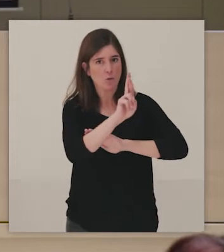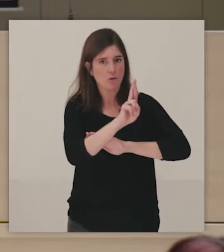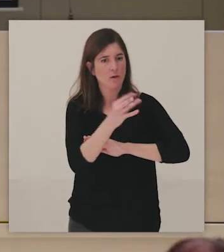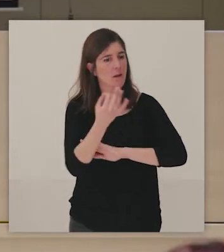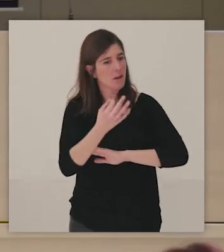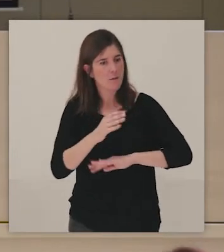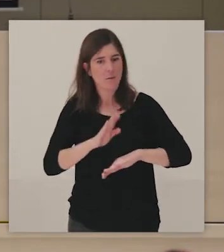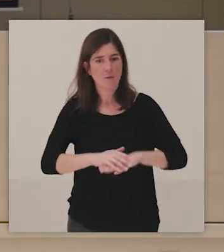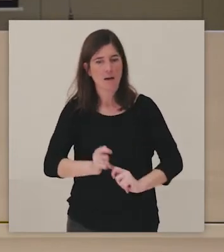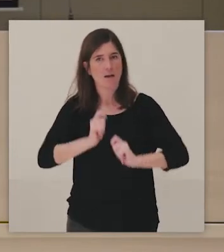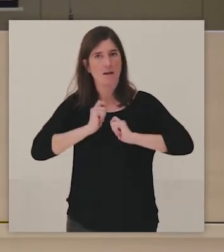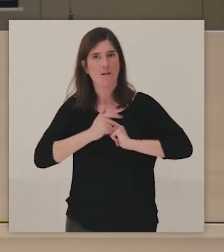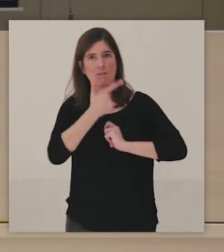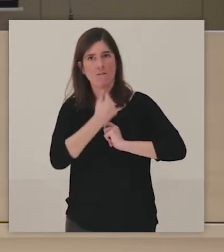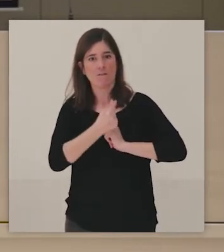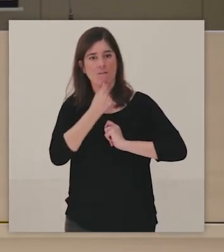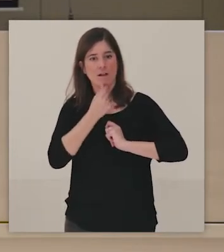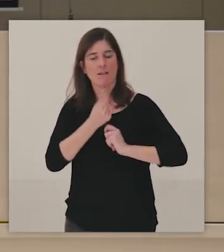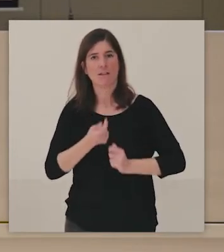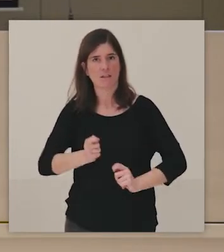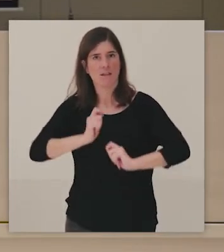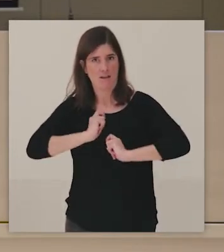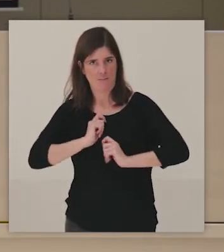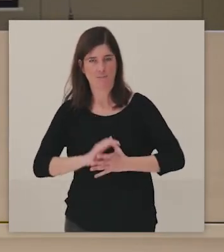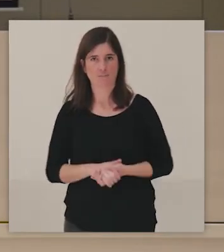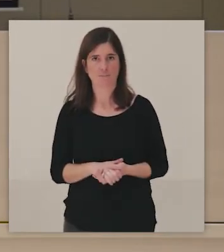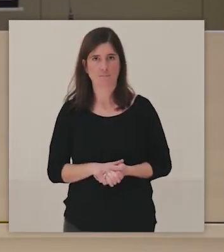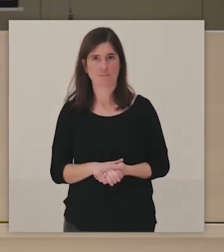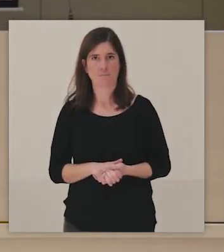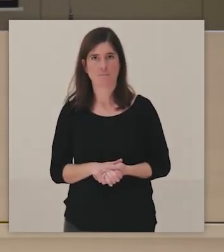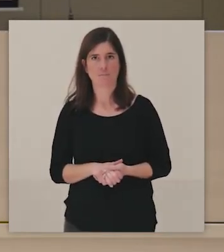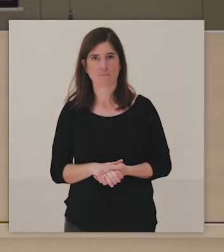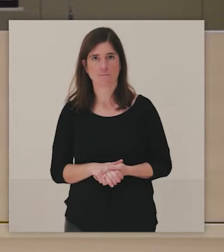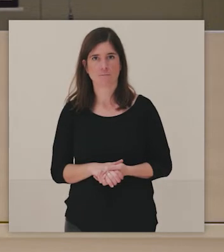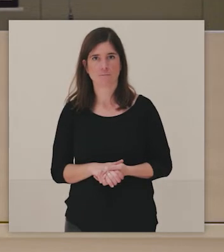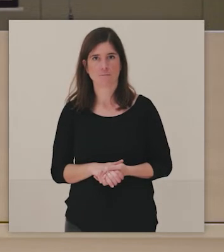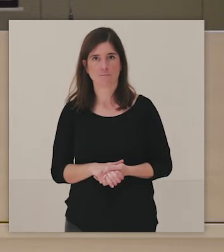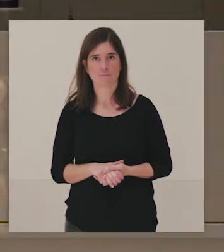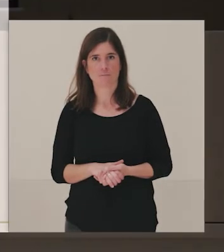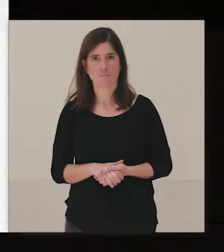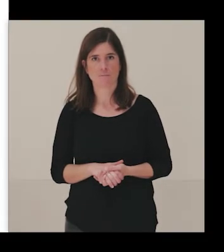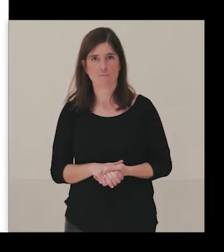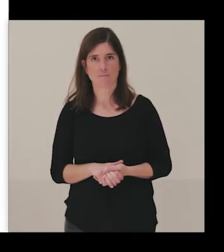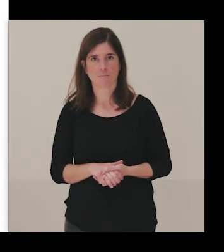servir para facilitar y para hacer mucho más accesible el museo. Bueno,